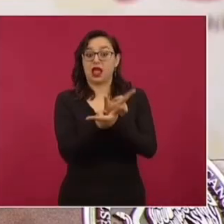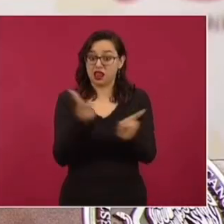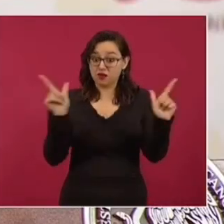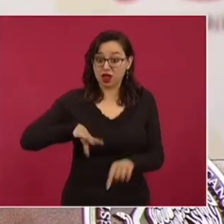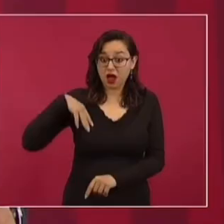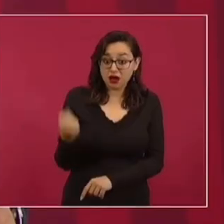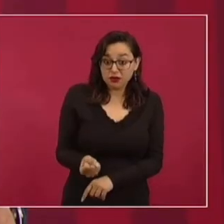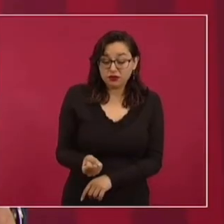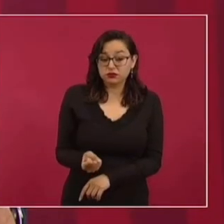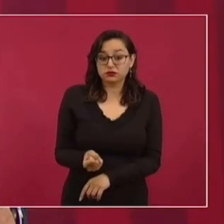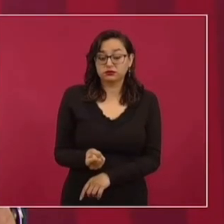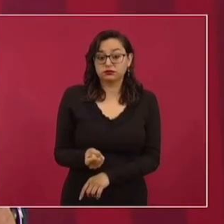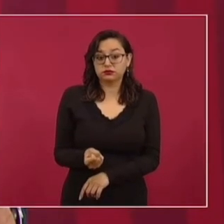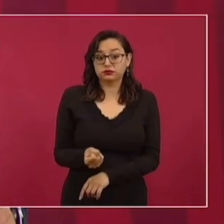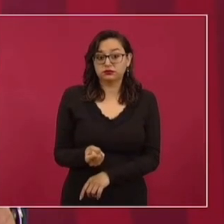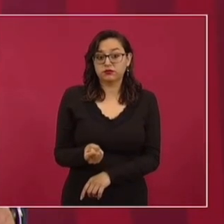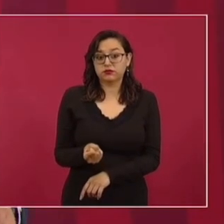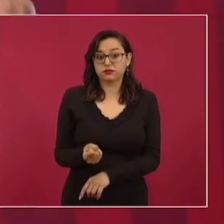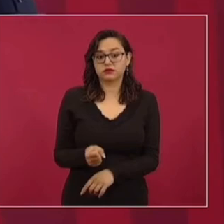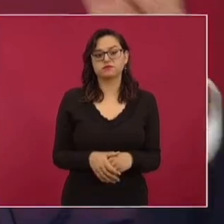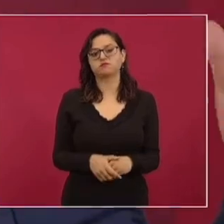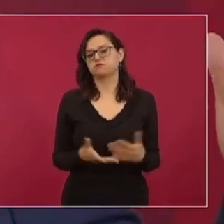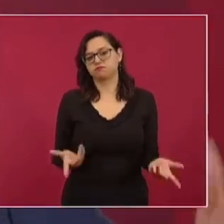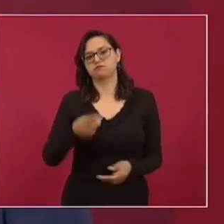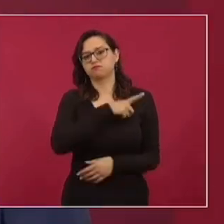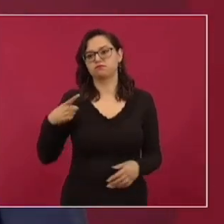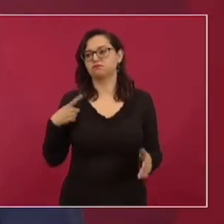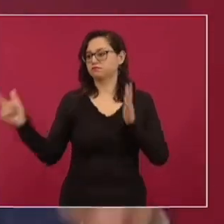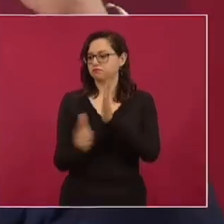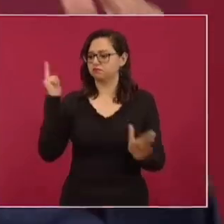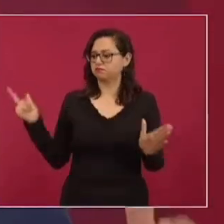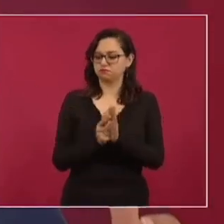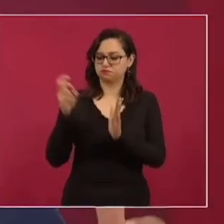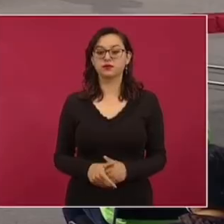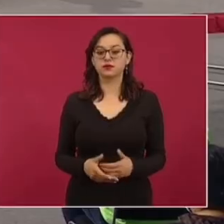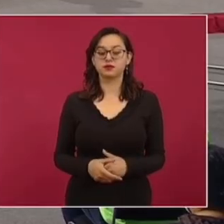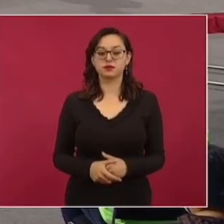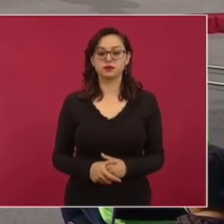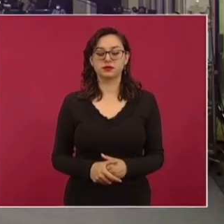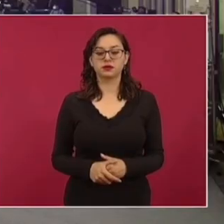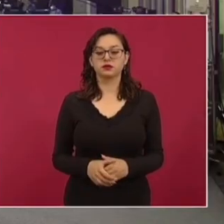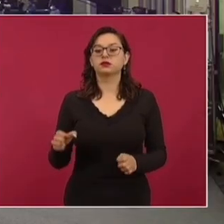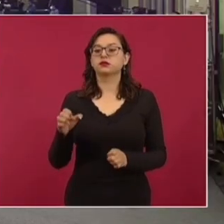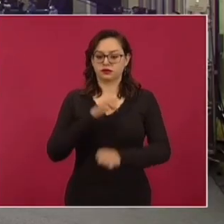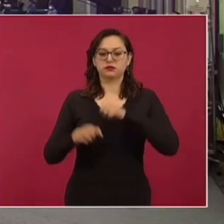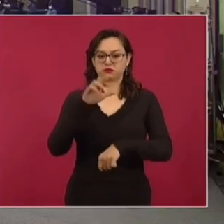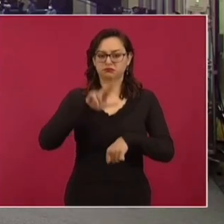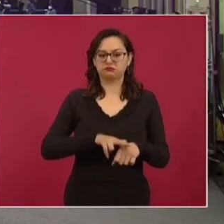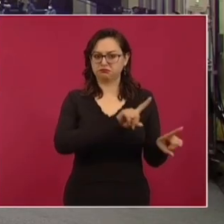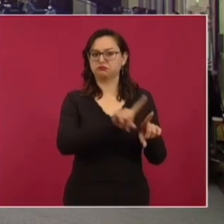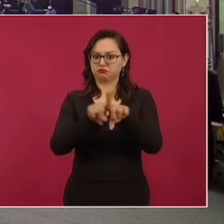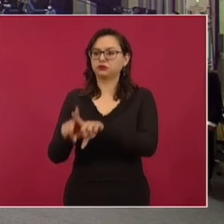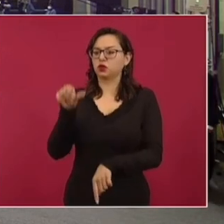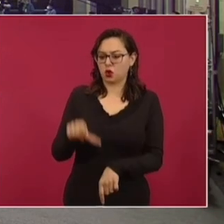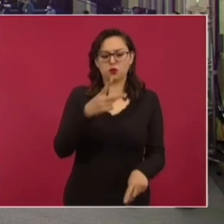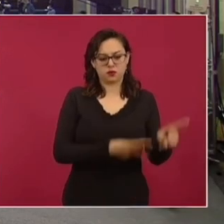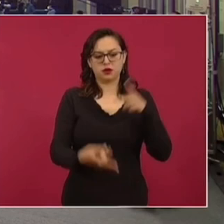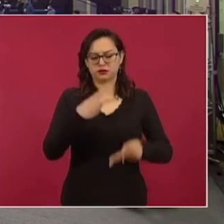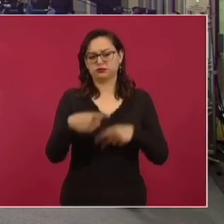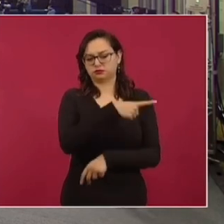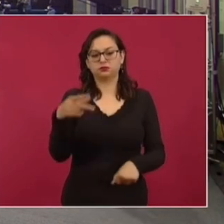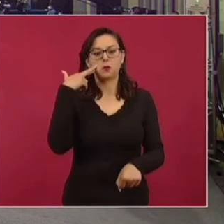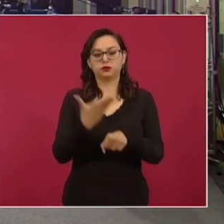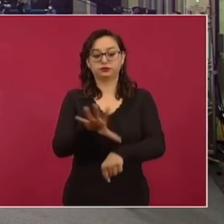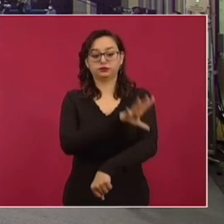gallinero, pues para eso hay que poner orden, para eso es el Estado. Entonces, van a gastar empresarios del sector